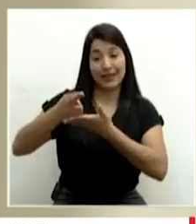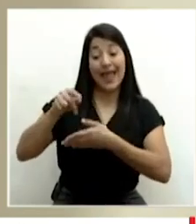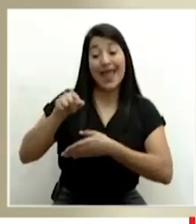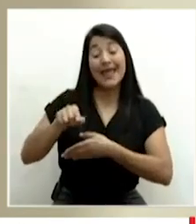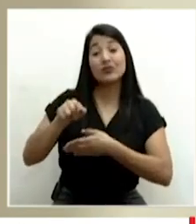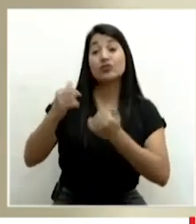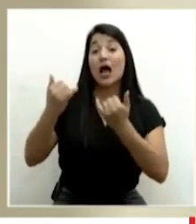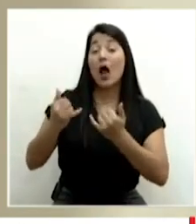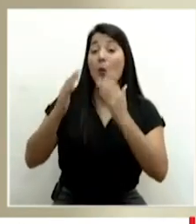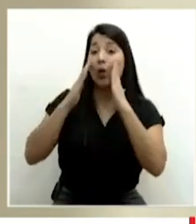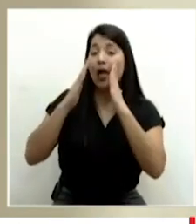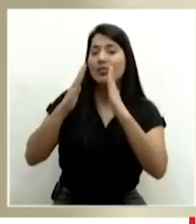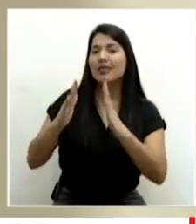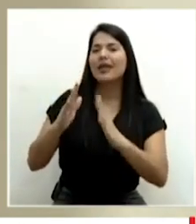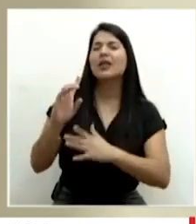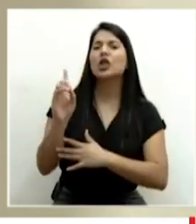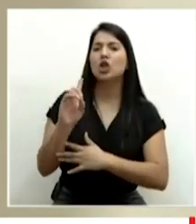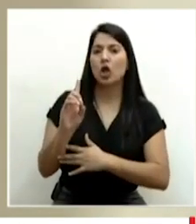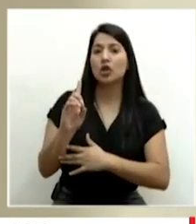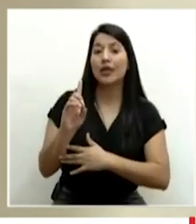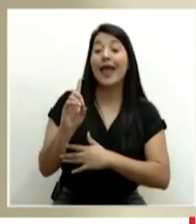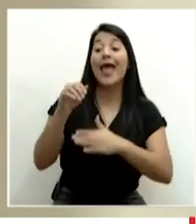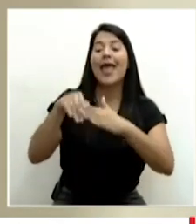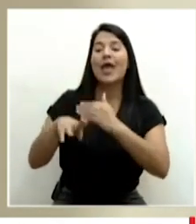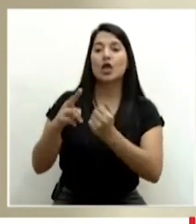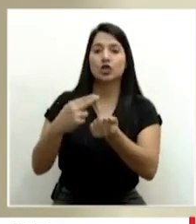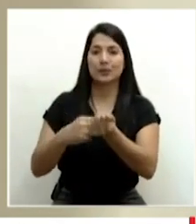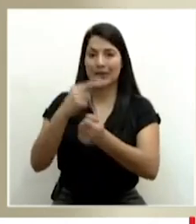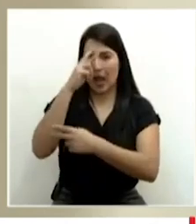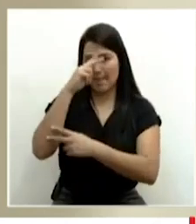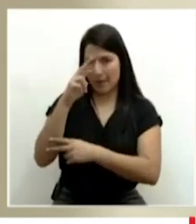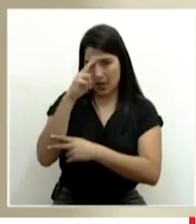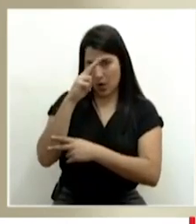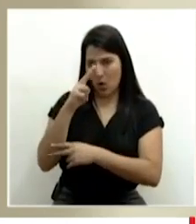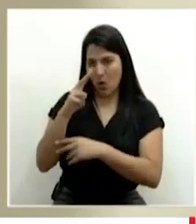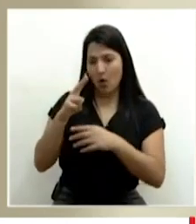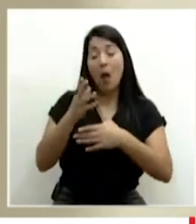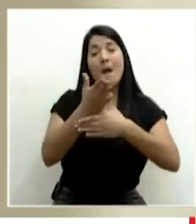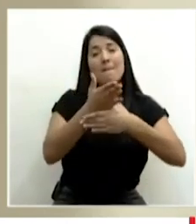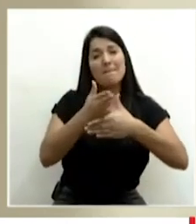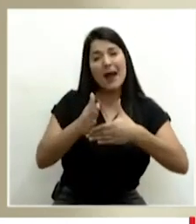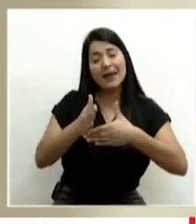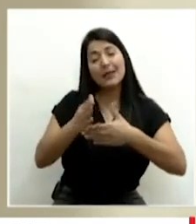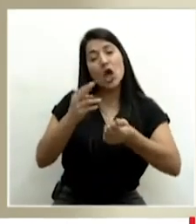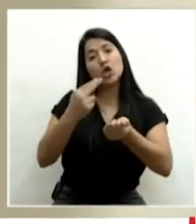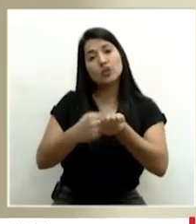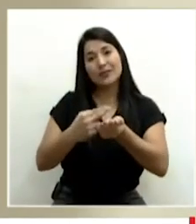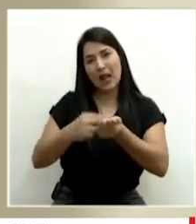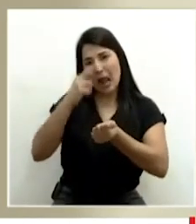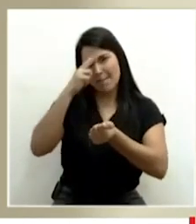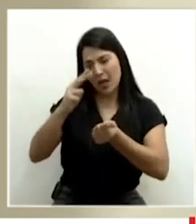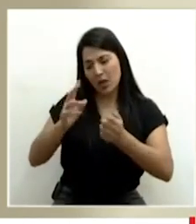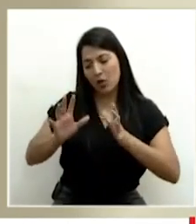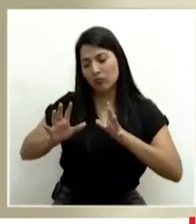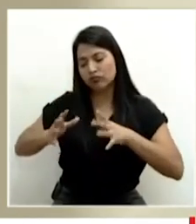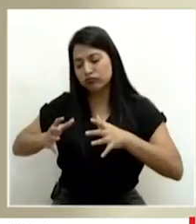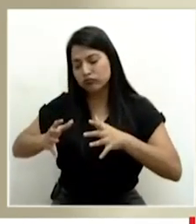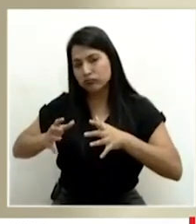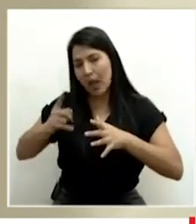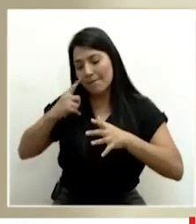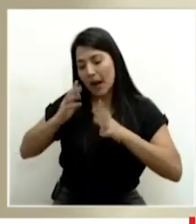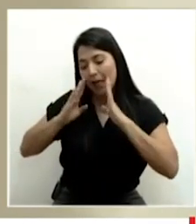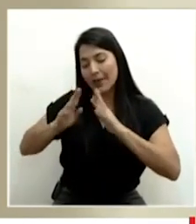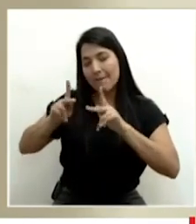atendidos en una ala del Hospital México, que fue habilitada. Y entonces, desarmamos ese hospital y lo tenemos disponible para